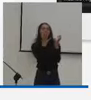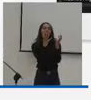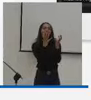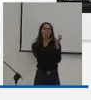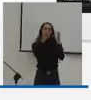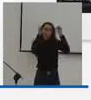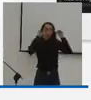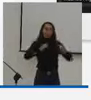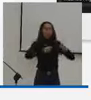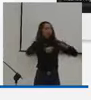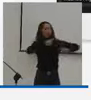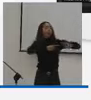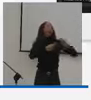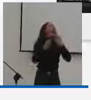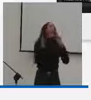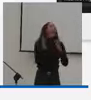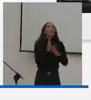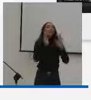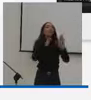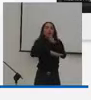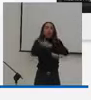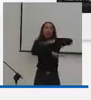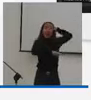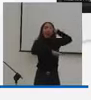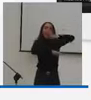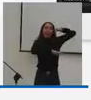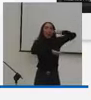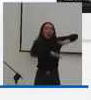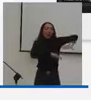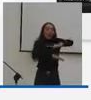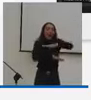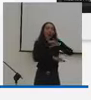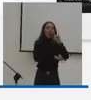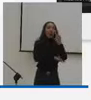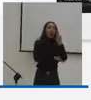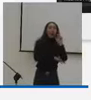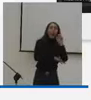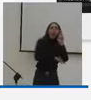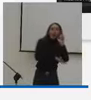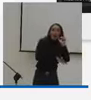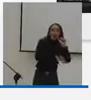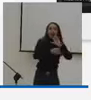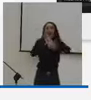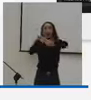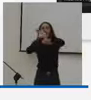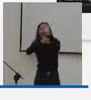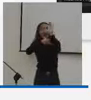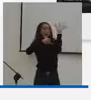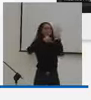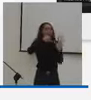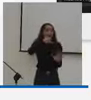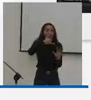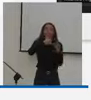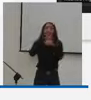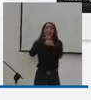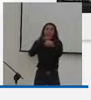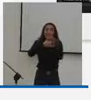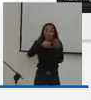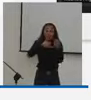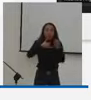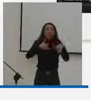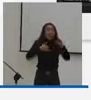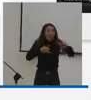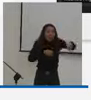antioqueño es una fábrica de atletas? O el Pacífico colombiano o el Caribe colombiano. Es muy